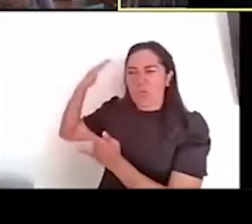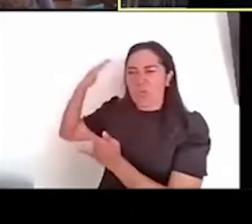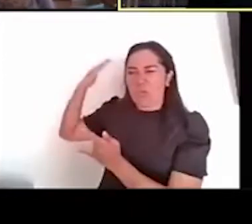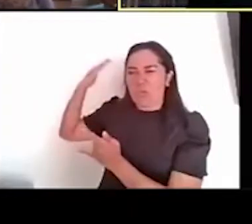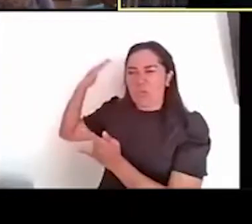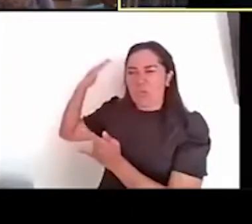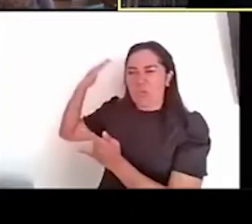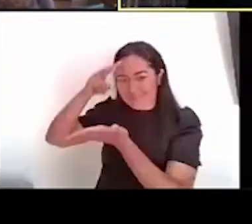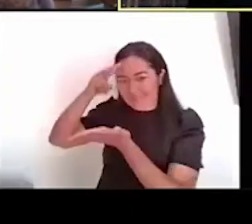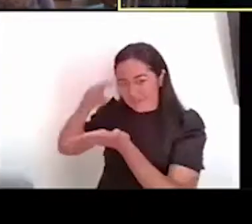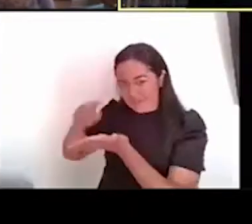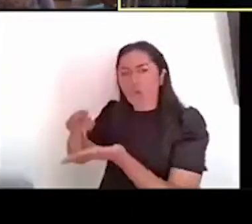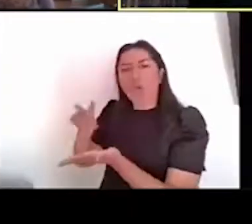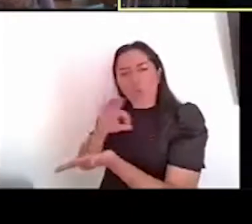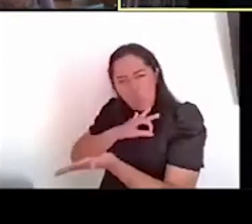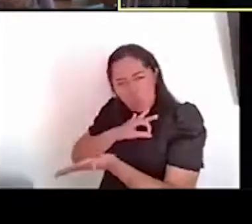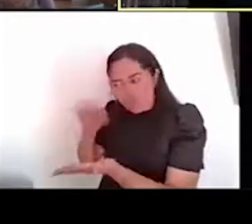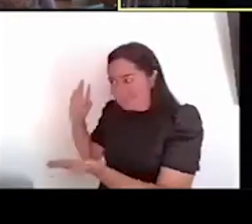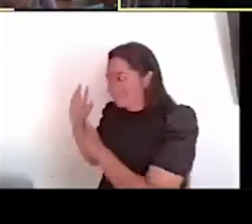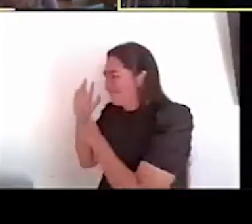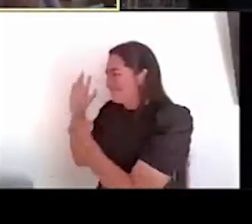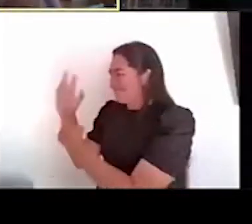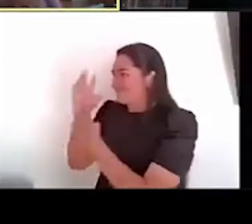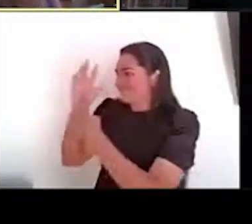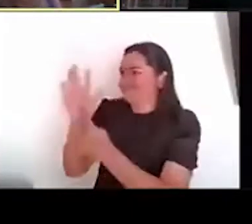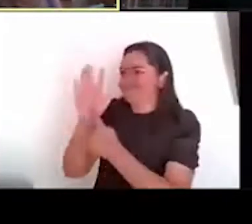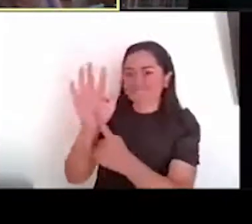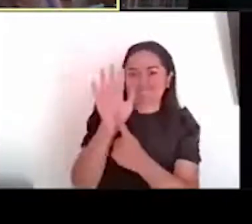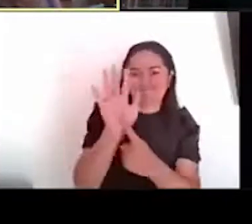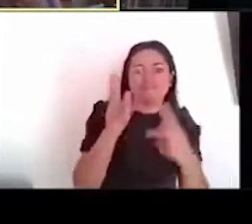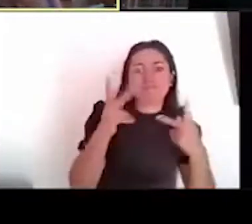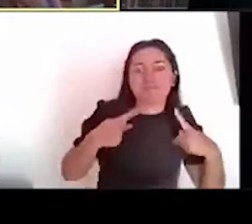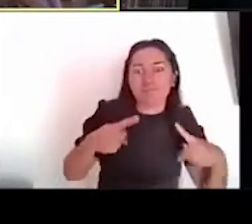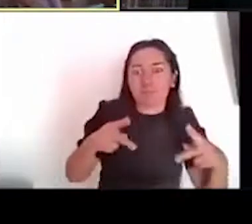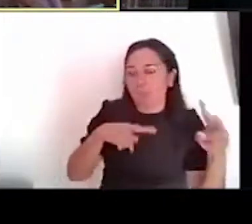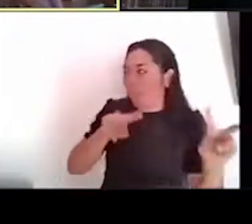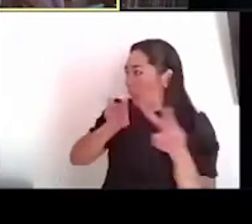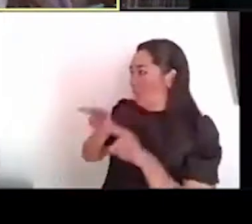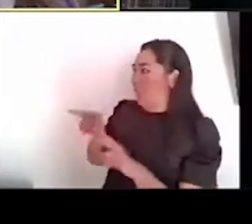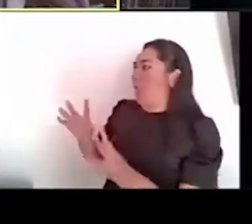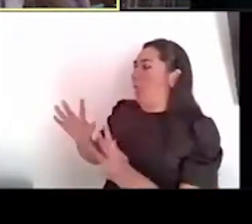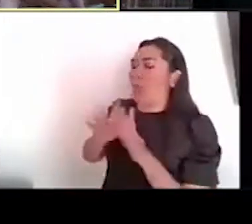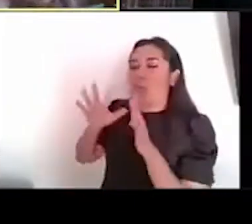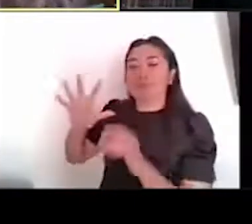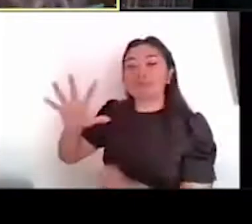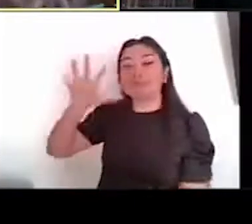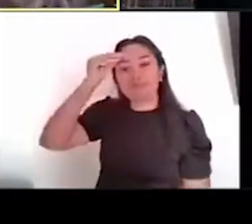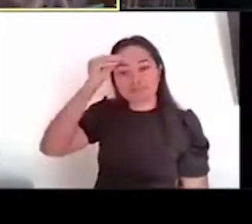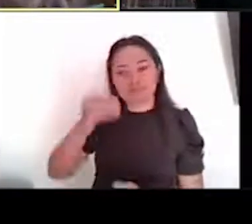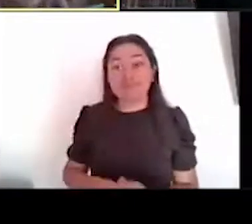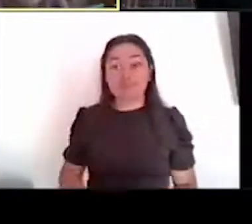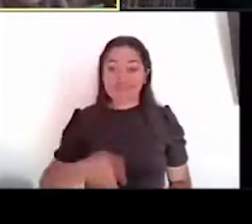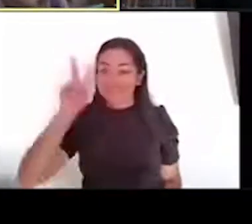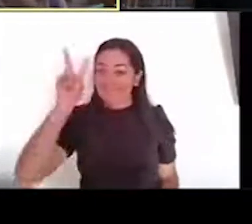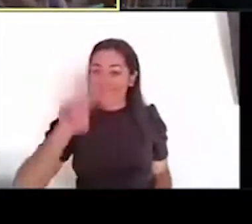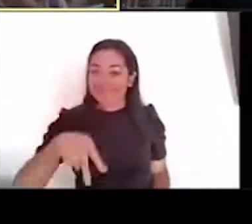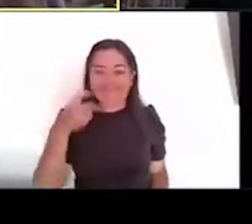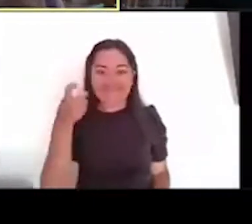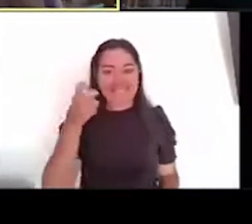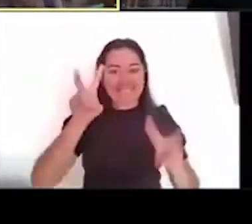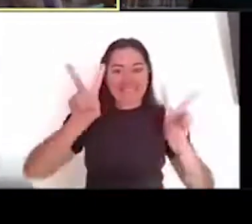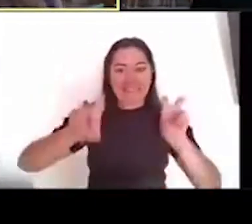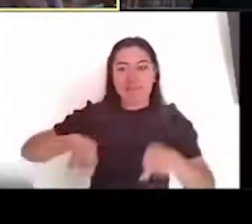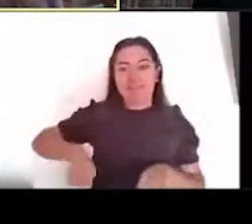actualmente con el presente. Claro, y es que lo que es muy interesante, y en algún momento lo platicamos